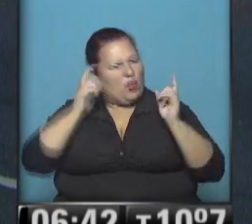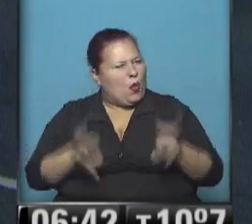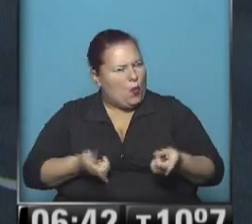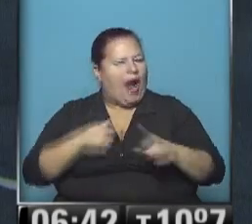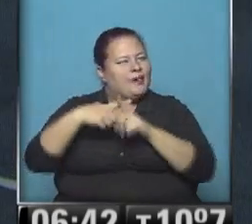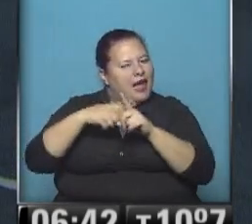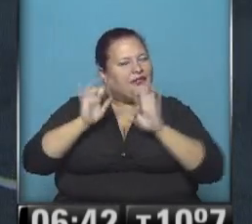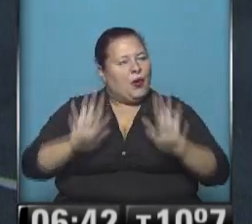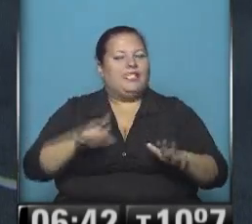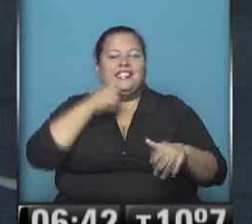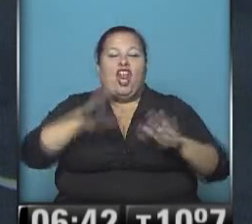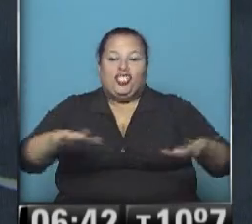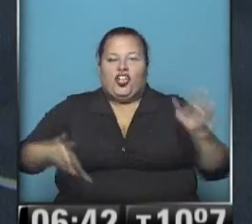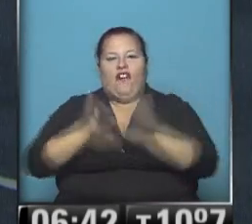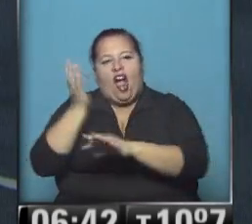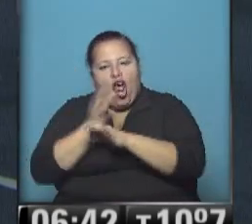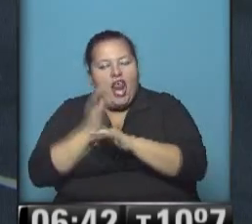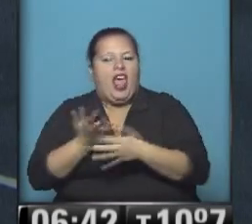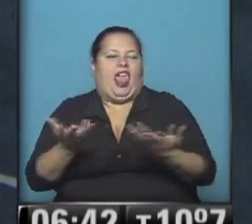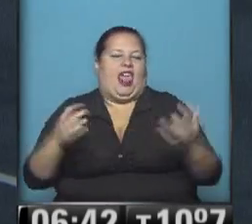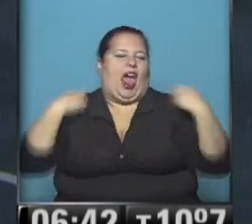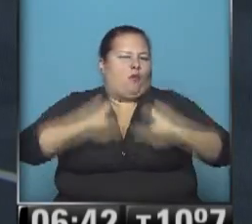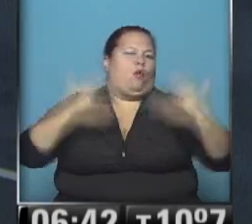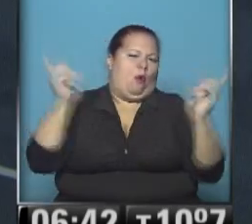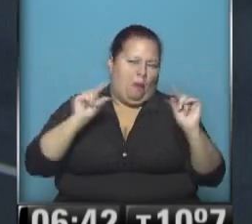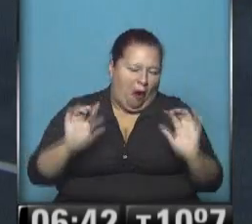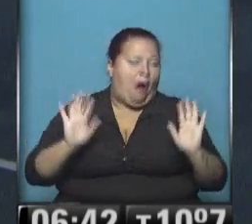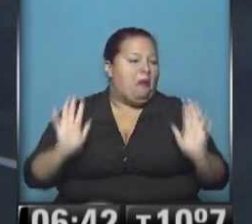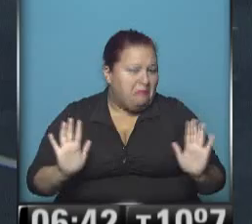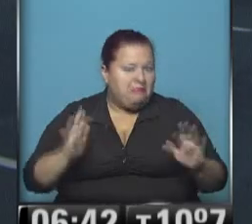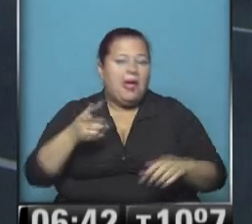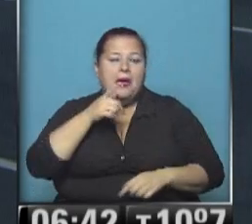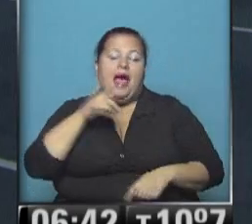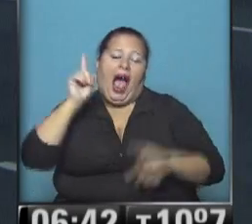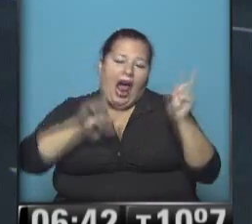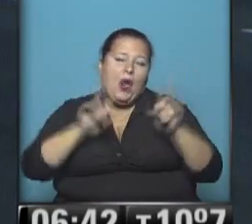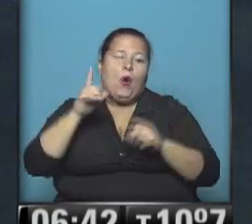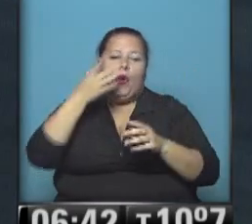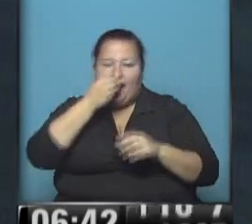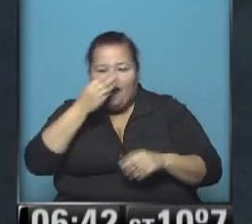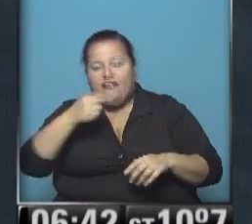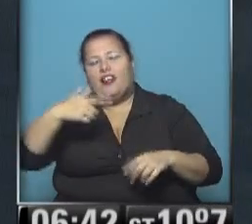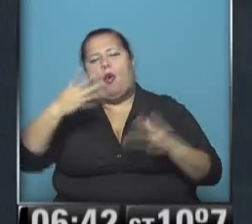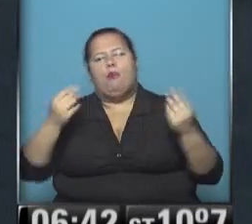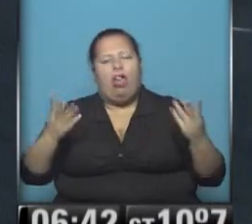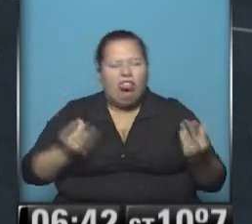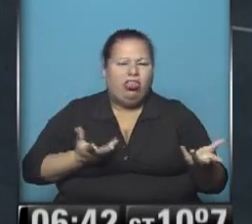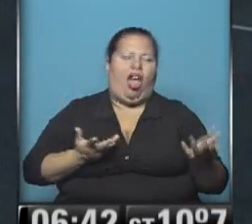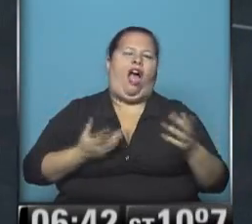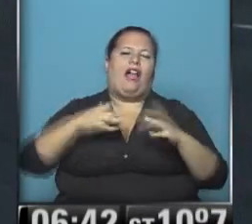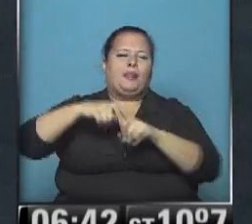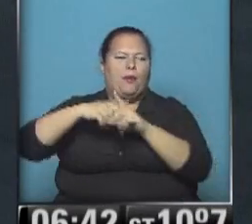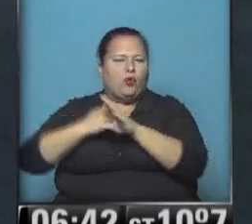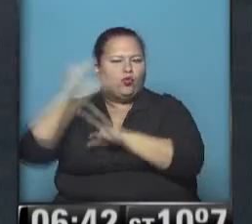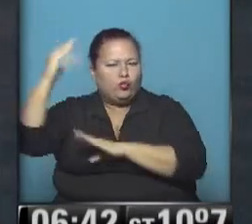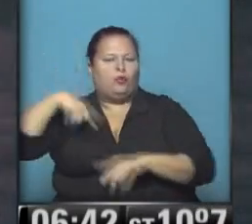estas temperaturas y más cuando los chicos empiezan las clases no hay que abrigarlos tanto bueno aparecen algunas nanitas también mucha humedad temperaturas